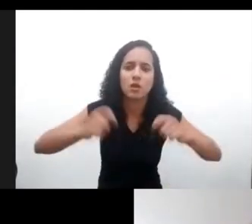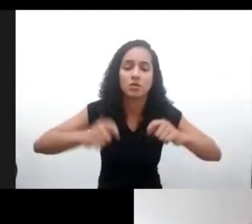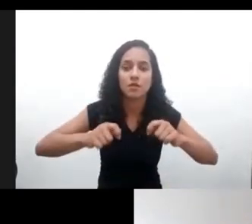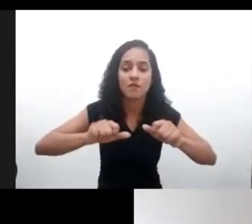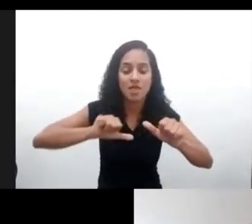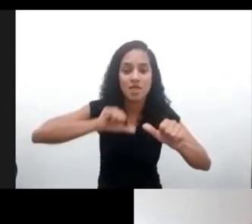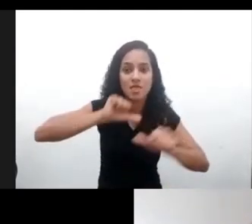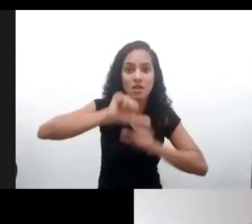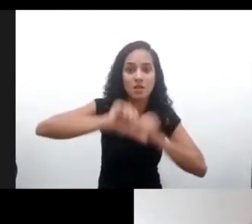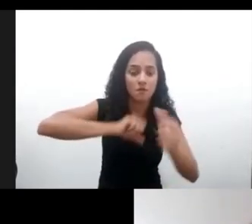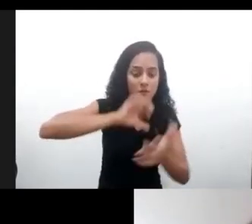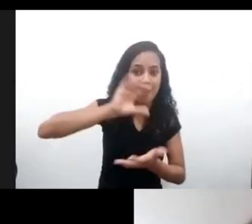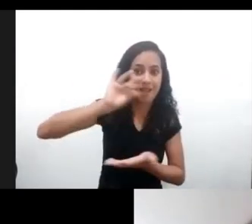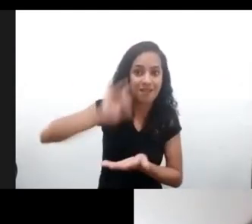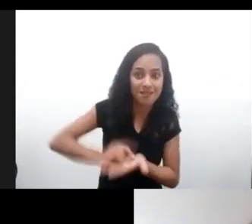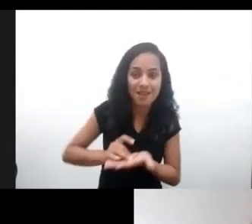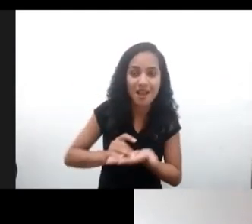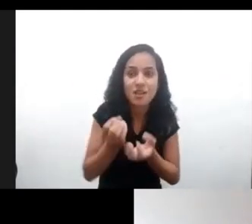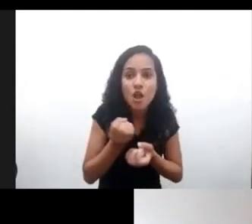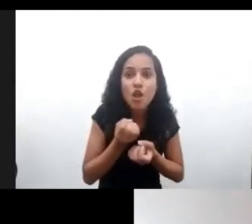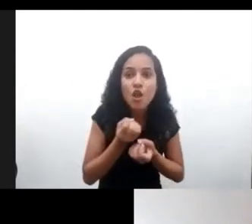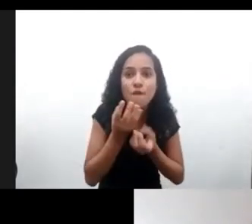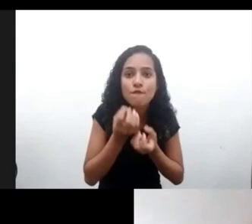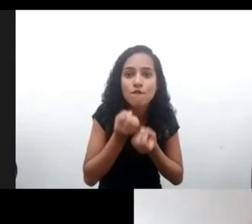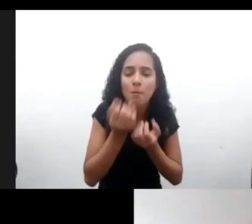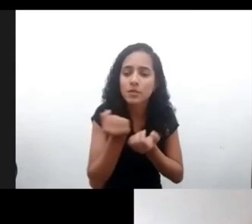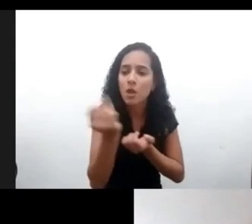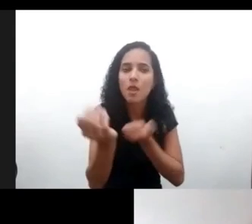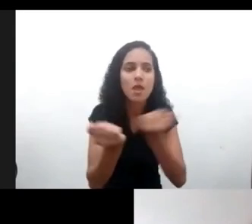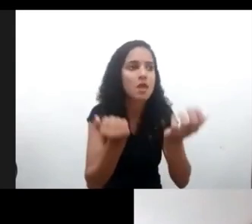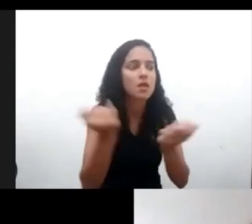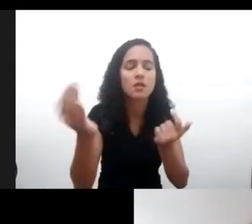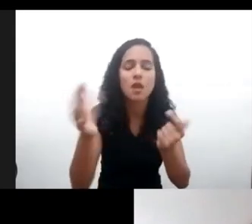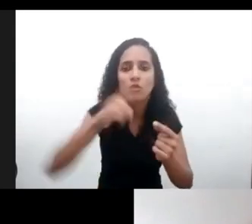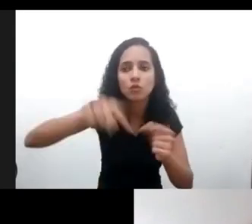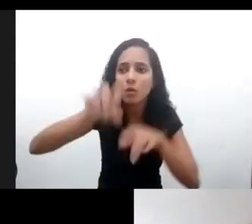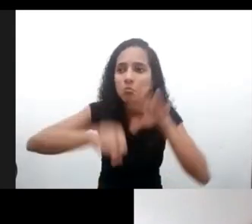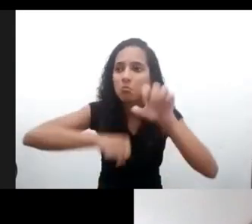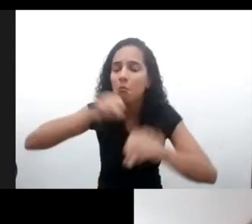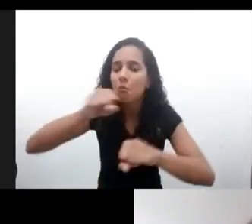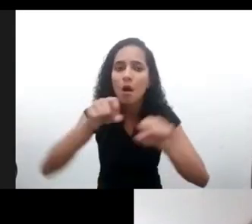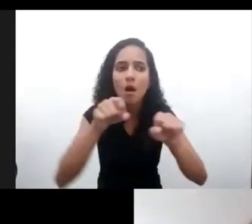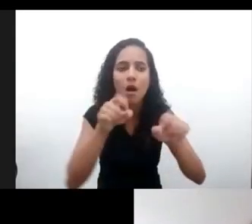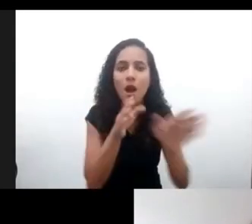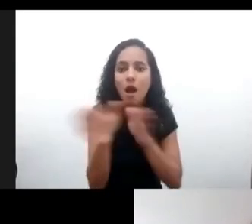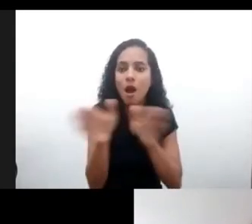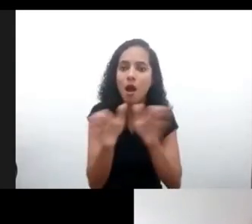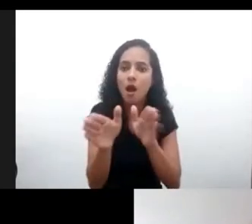ser uno de los instrumentos para transformar la realidad, llevar información y contenido y permitir que